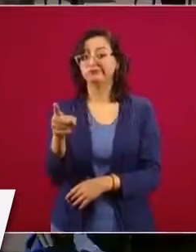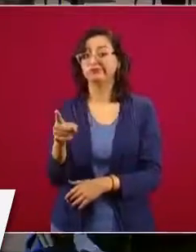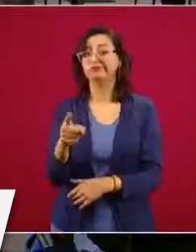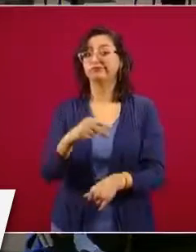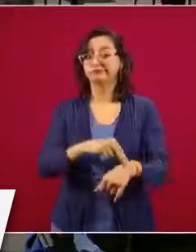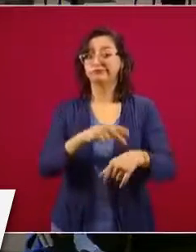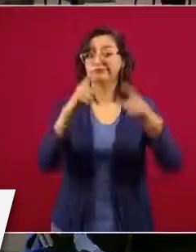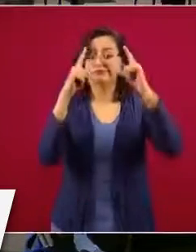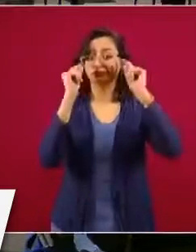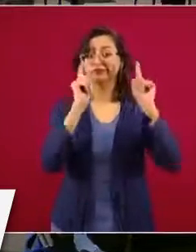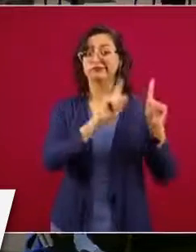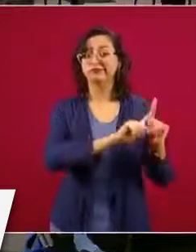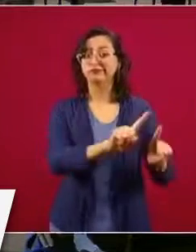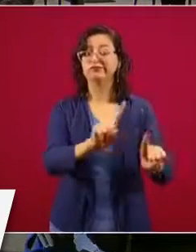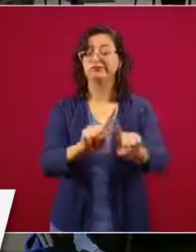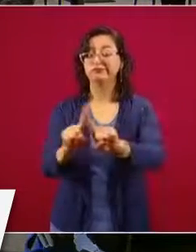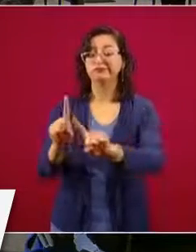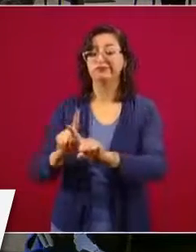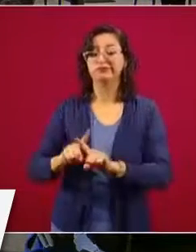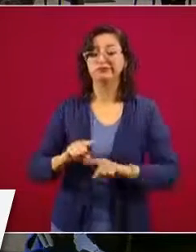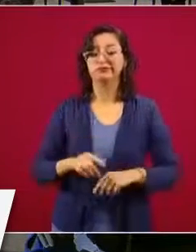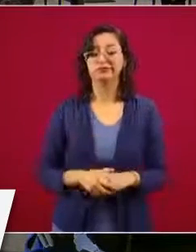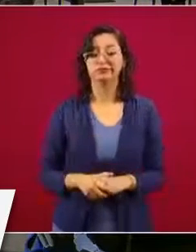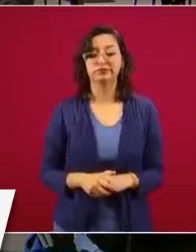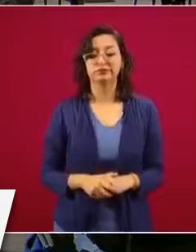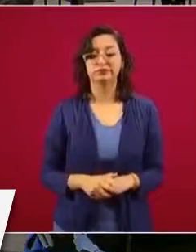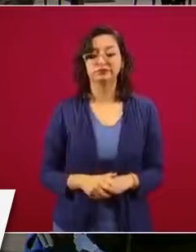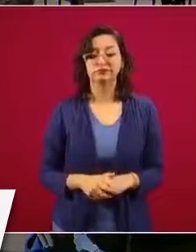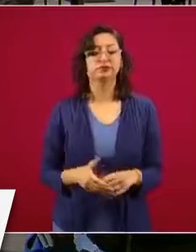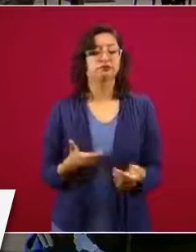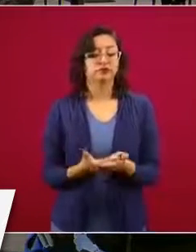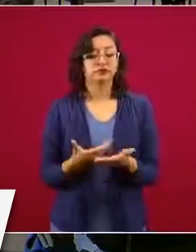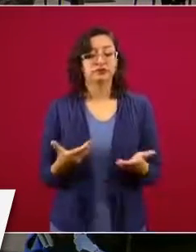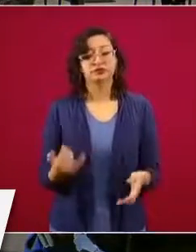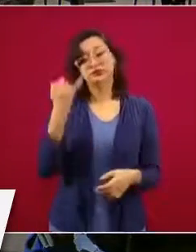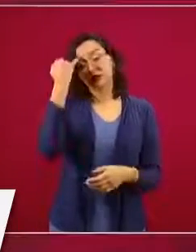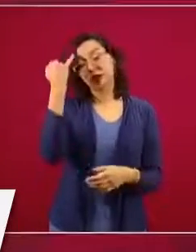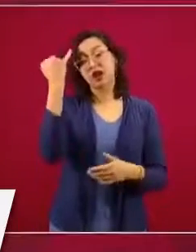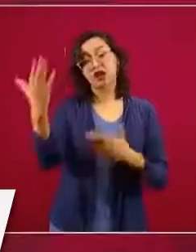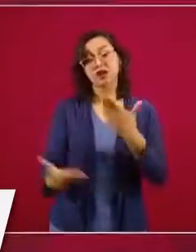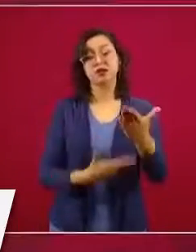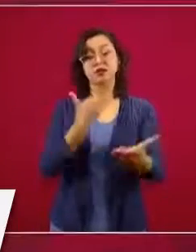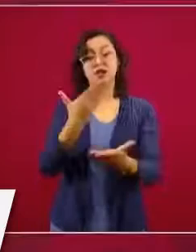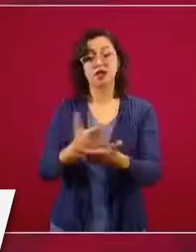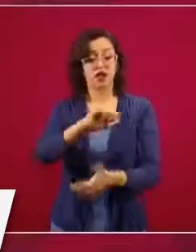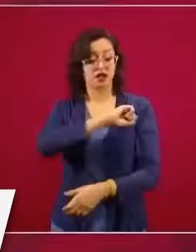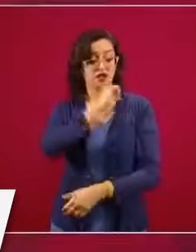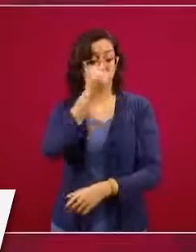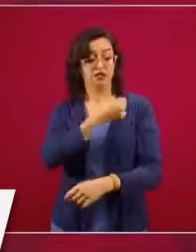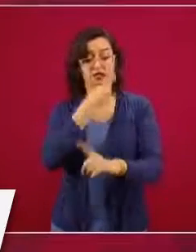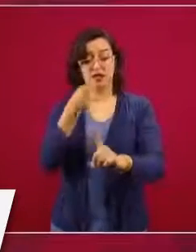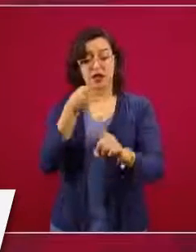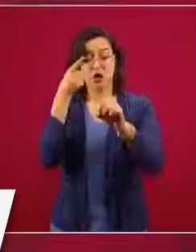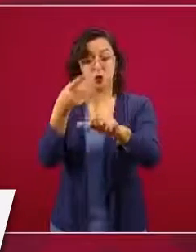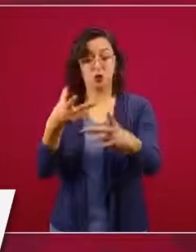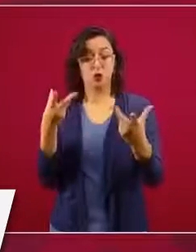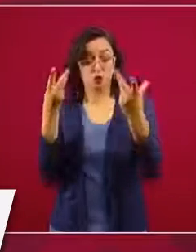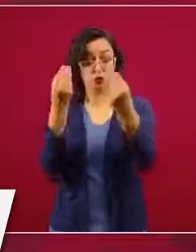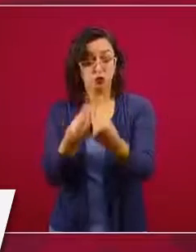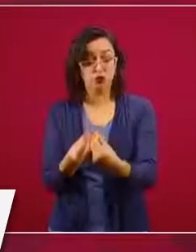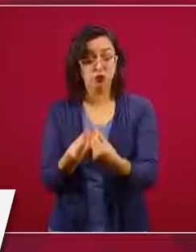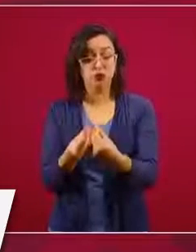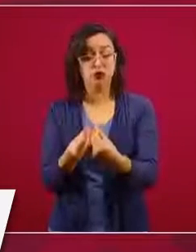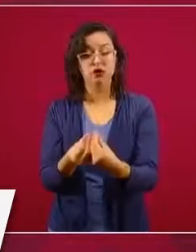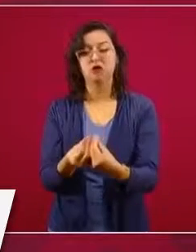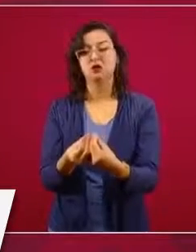Y por eso, en esta iniciativa Juntos por la Salud, dentro de todas las cosas que incluye, que ya mencionaban